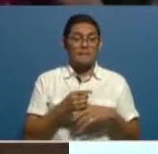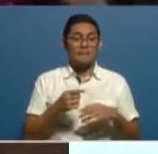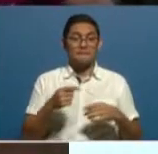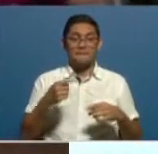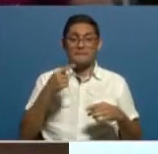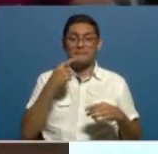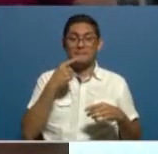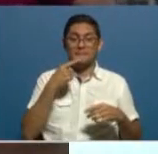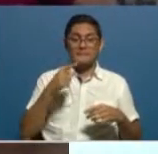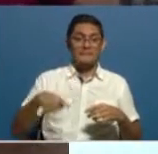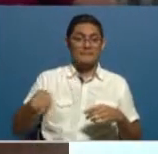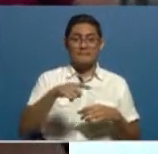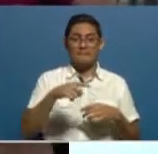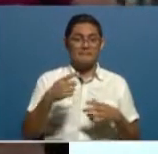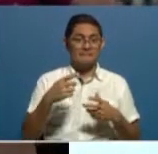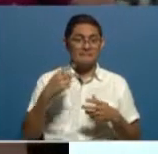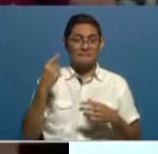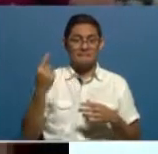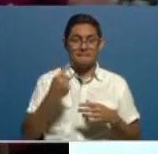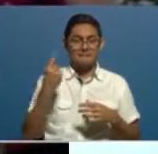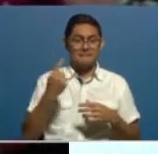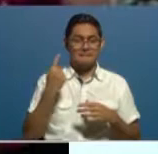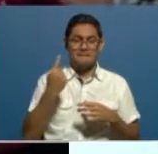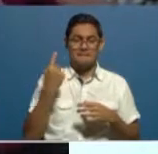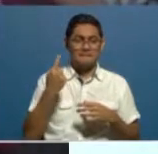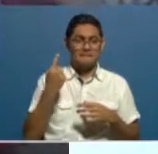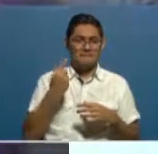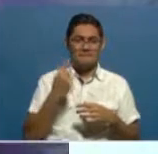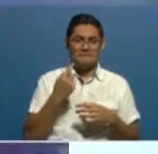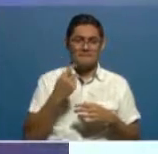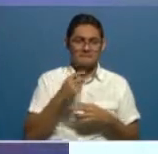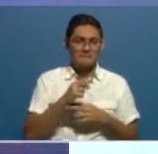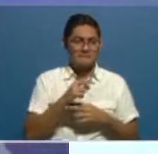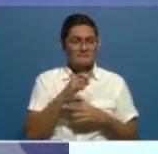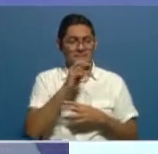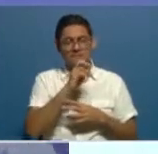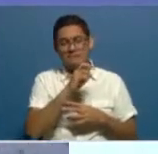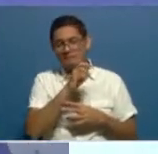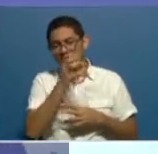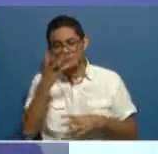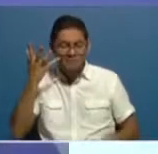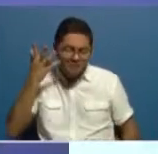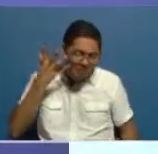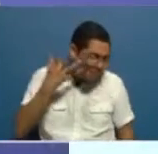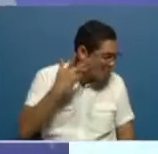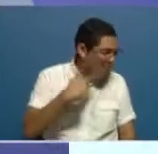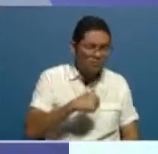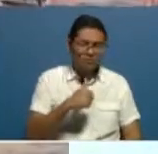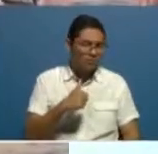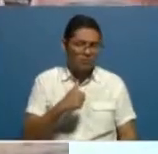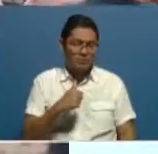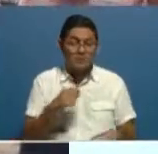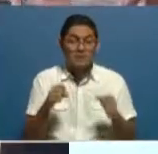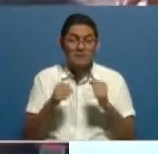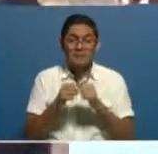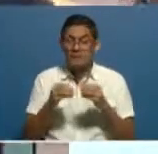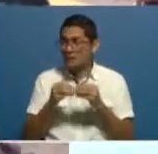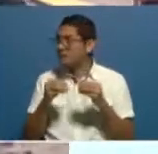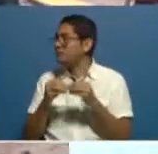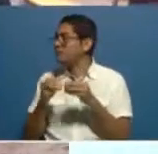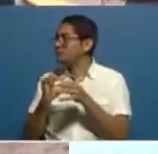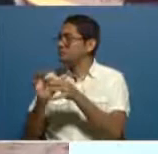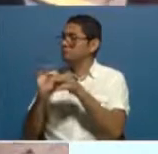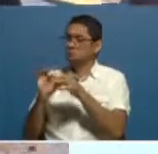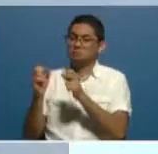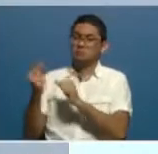25-8, pero estos días vamos a reforzar el trabajo con los equipos en el centro